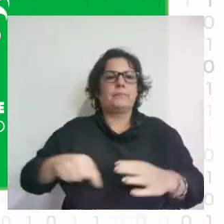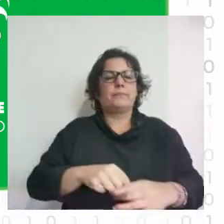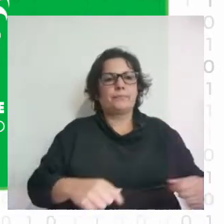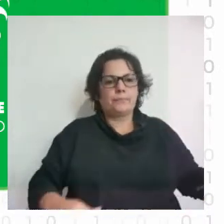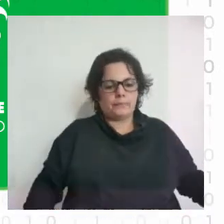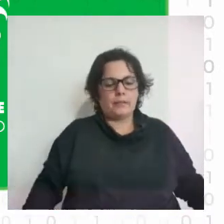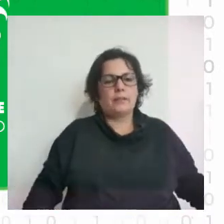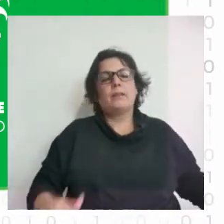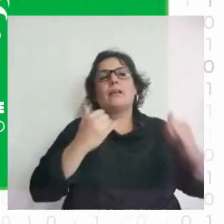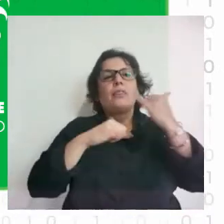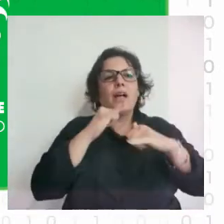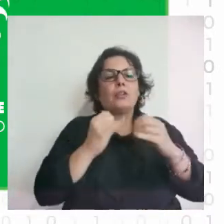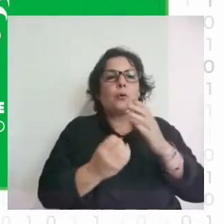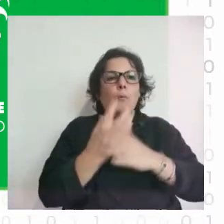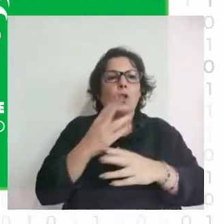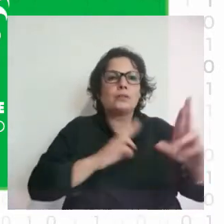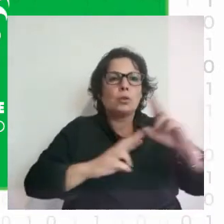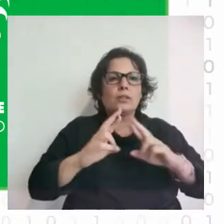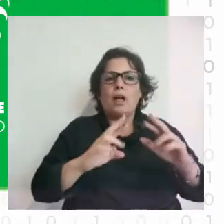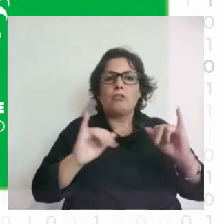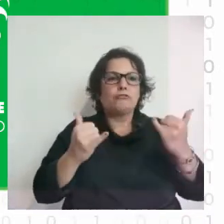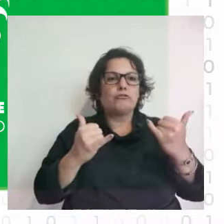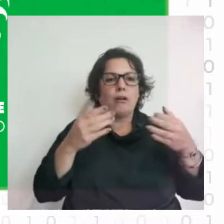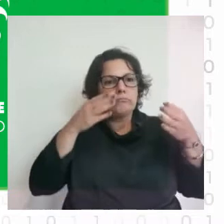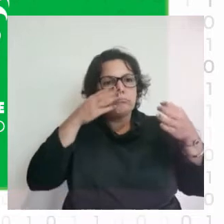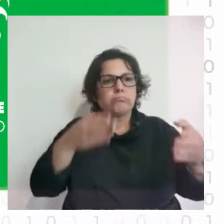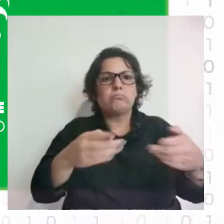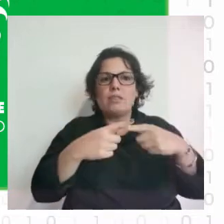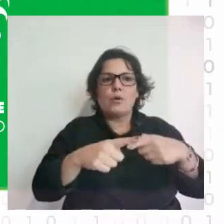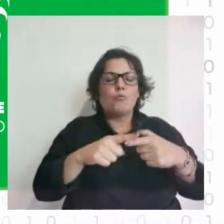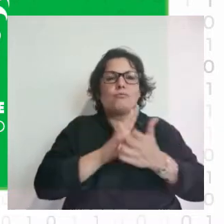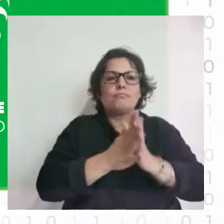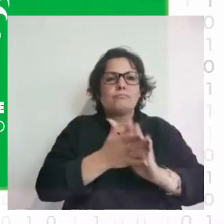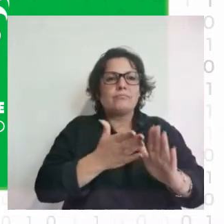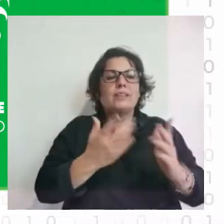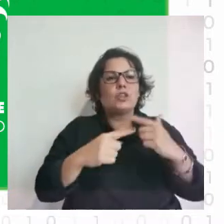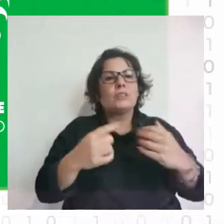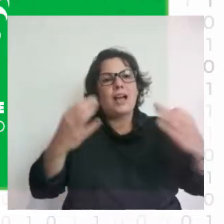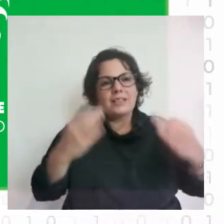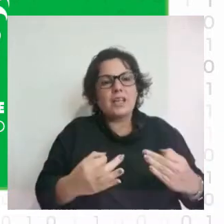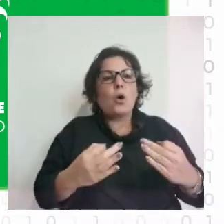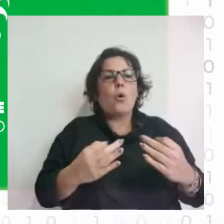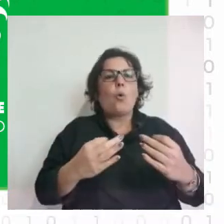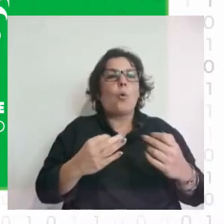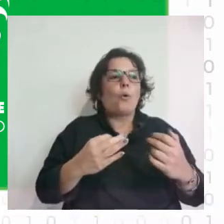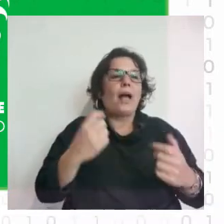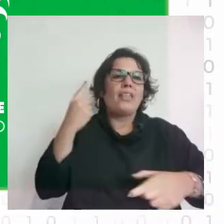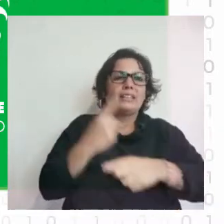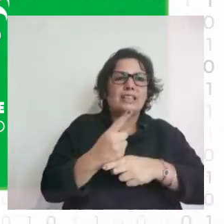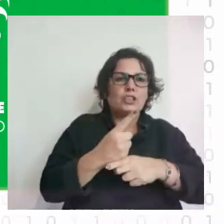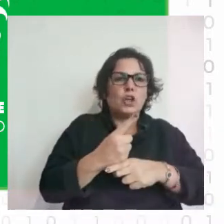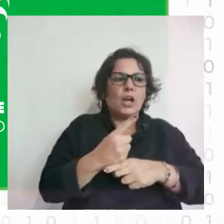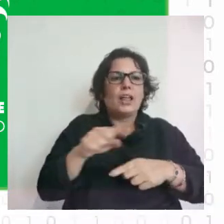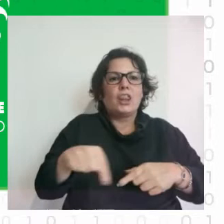traemos una cota de seriedad, de objetividad a la discusión y que a su vez nos asegura también un lugar en la mesa de toma de decisiones, sobre